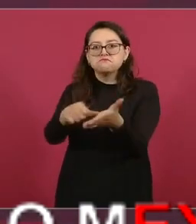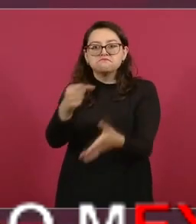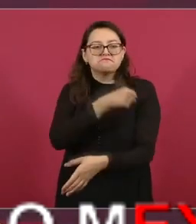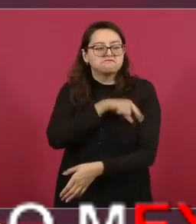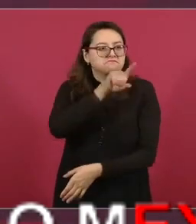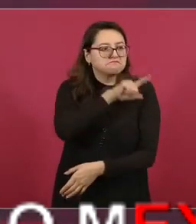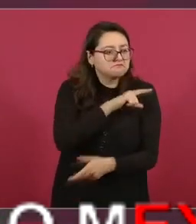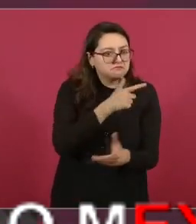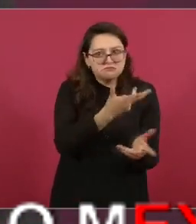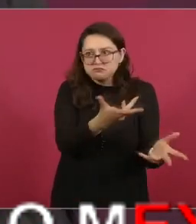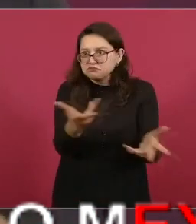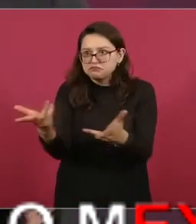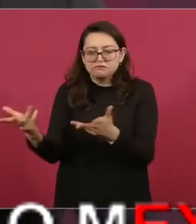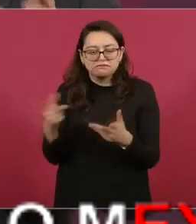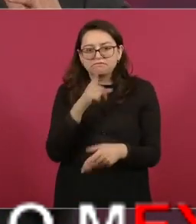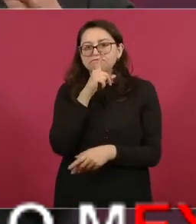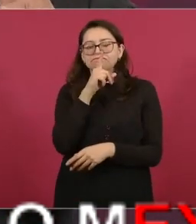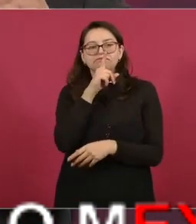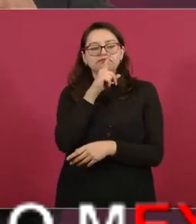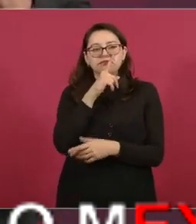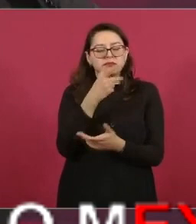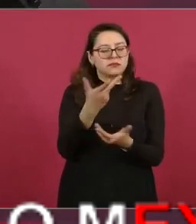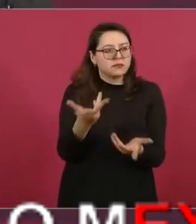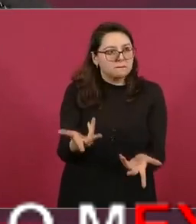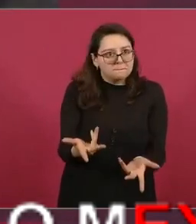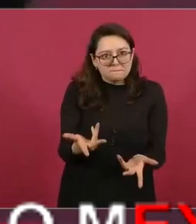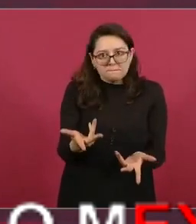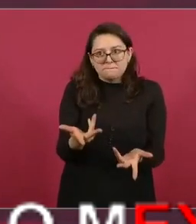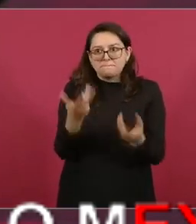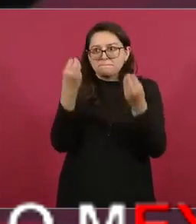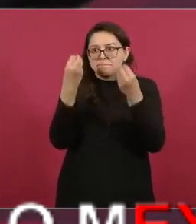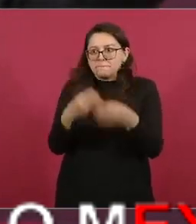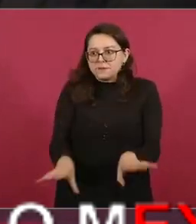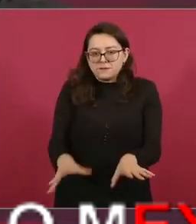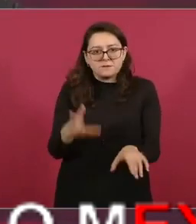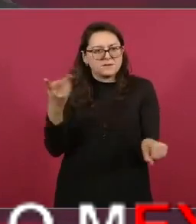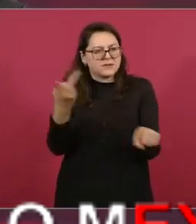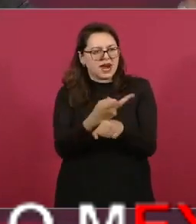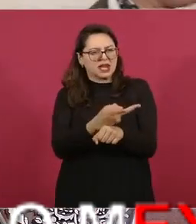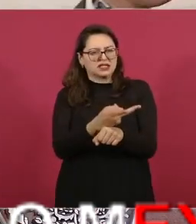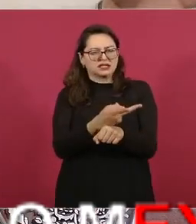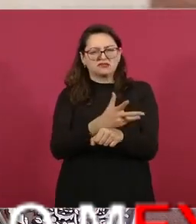y por eso Virmex va a ser la empresa que va a distribuir